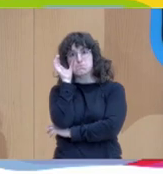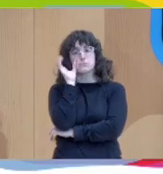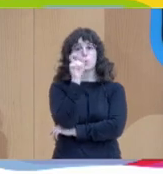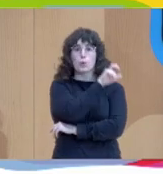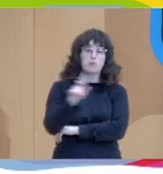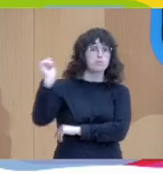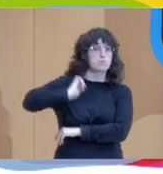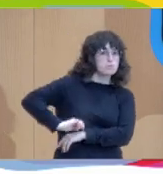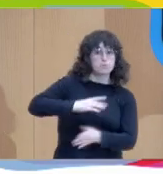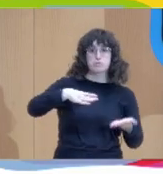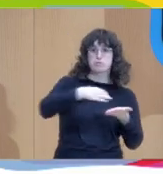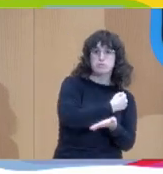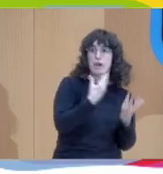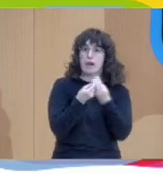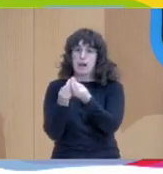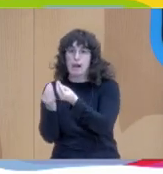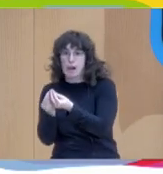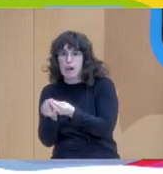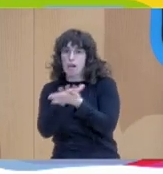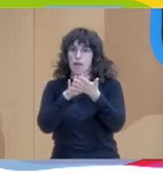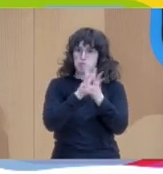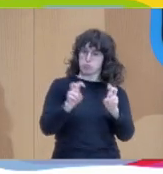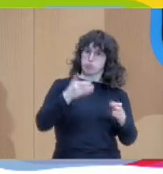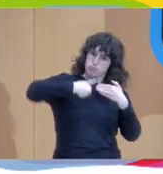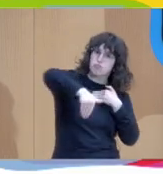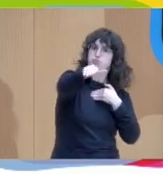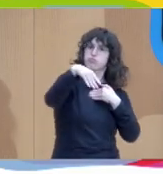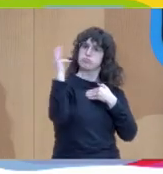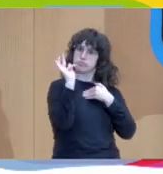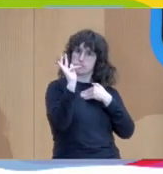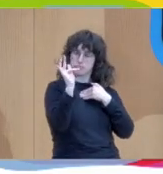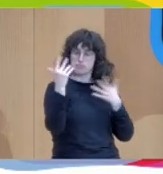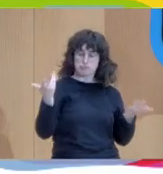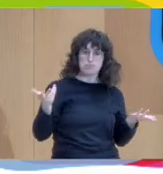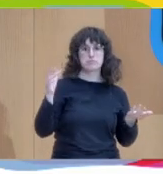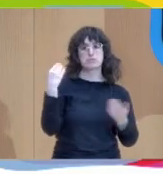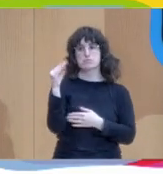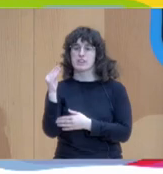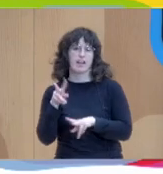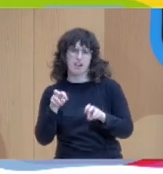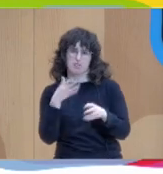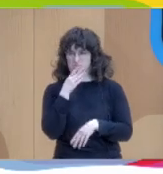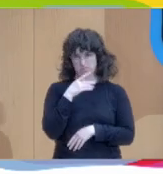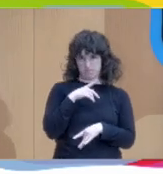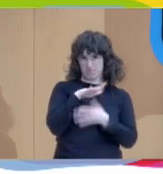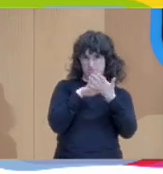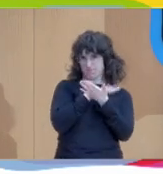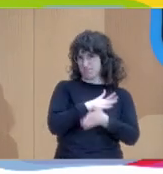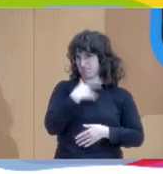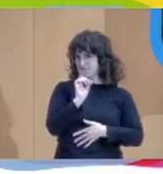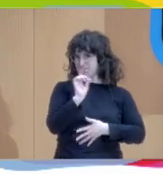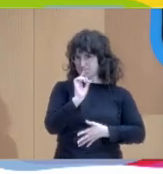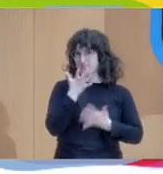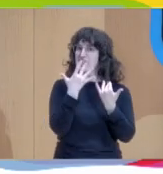acompañan hablaban de su buen futuro. Ella decidió empezar, no quería hablar, pero terminó hablando y